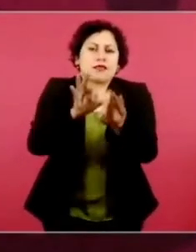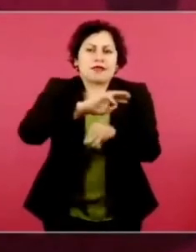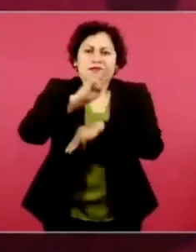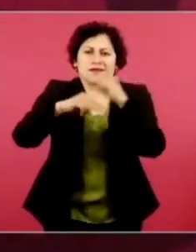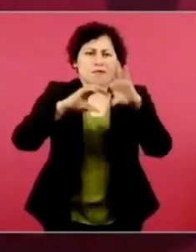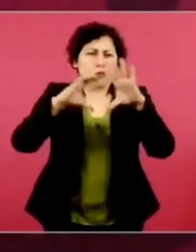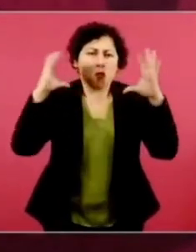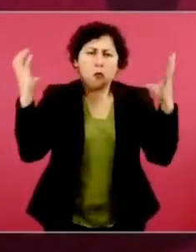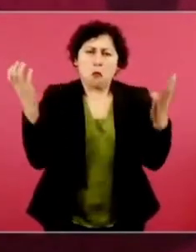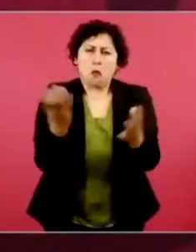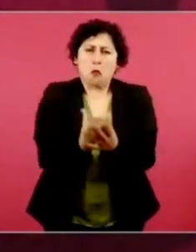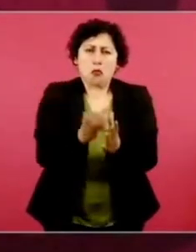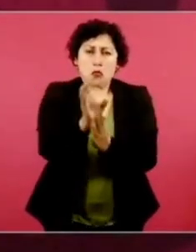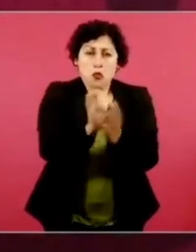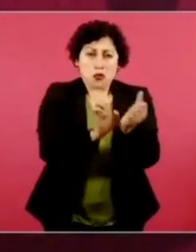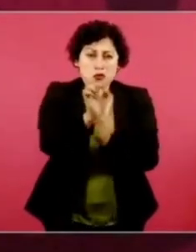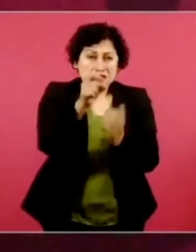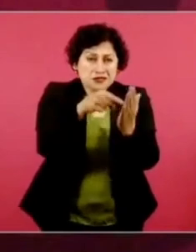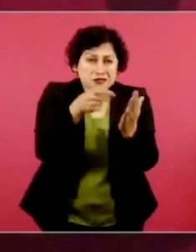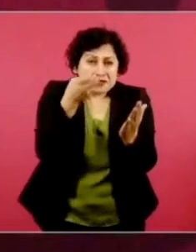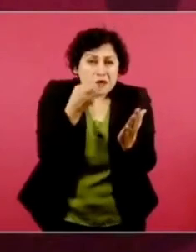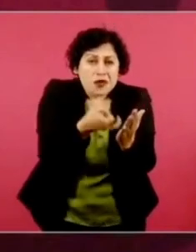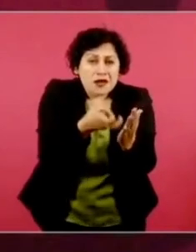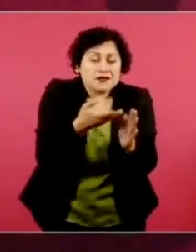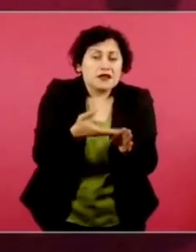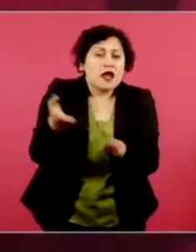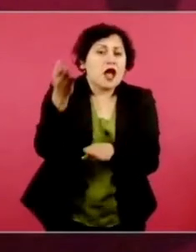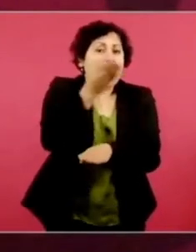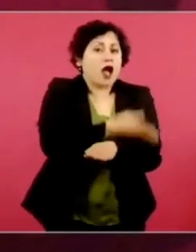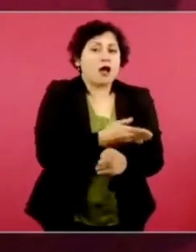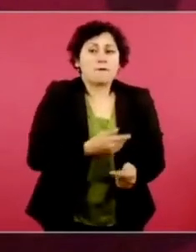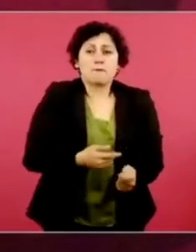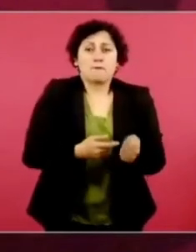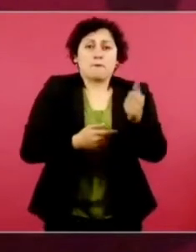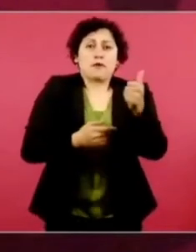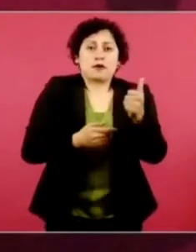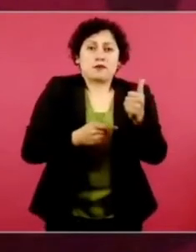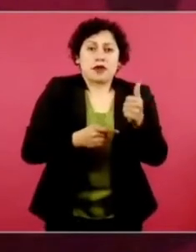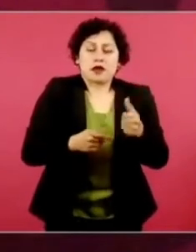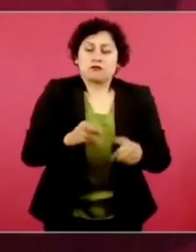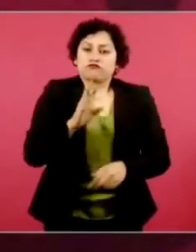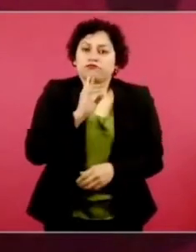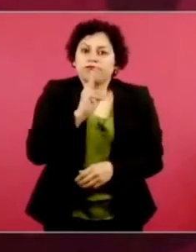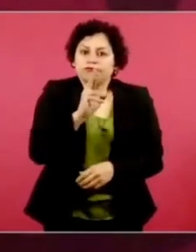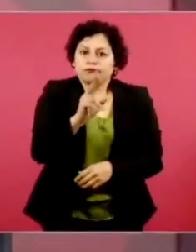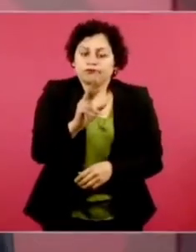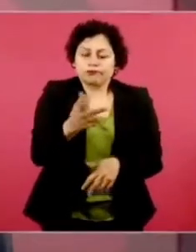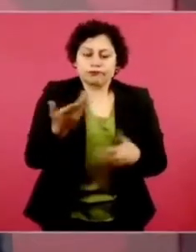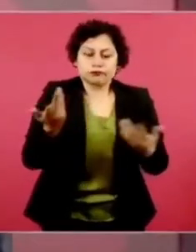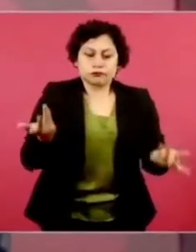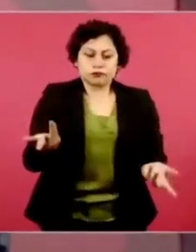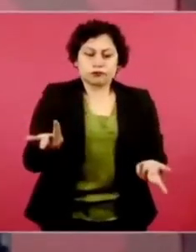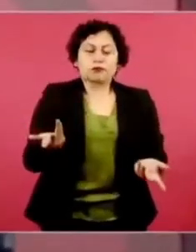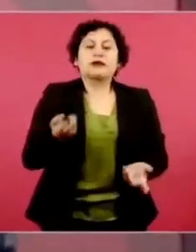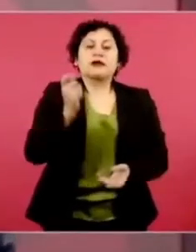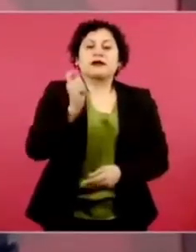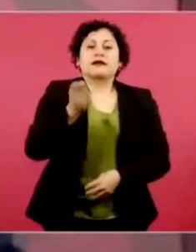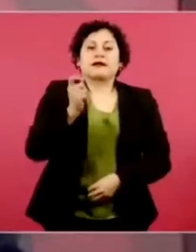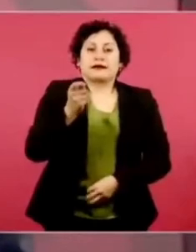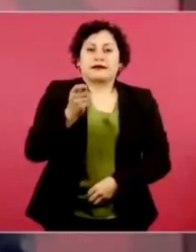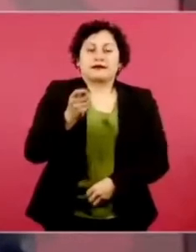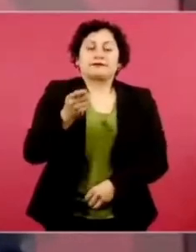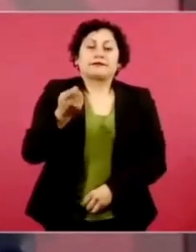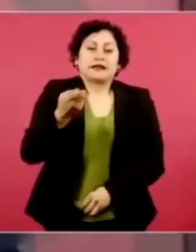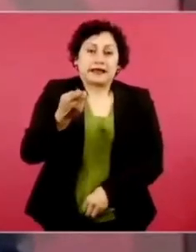constituciones más avanzadas socialmente en el mundo que ha sido reformada